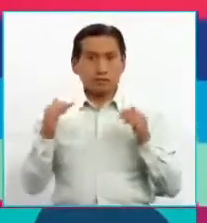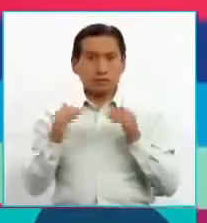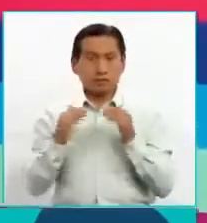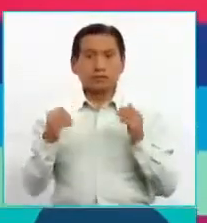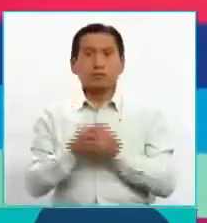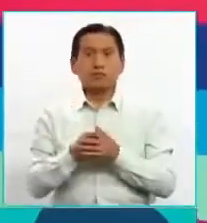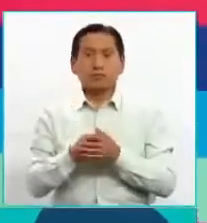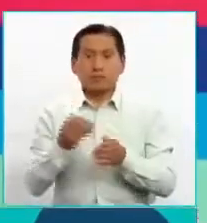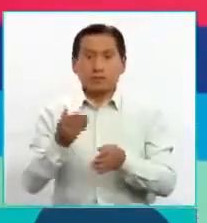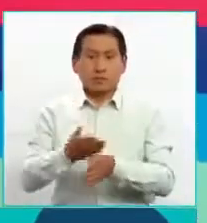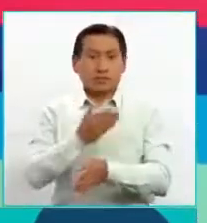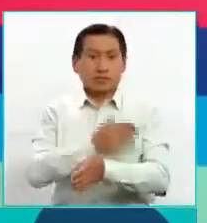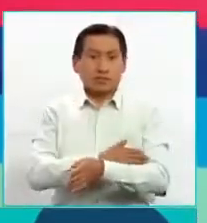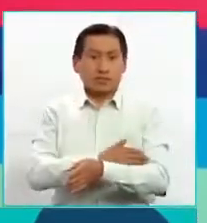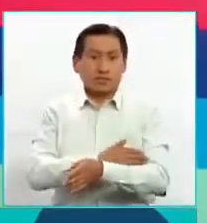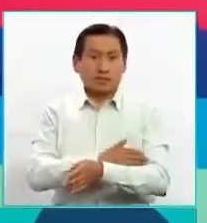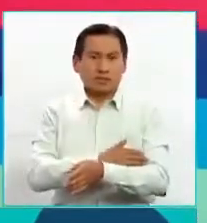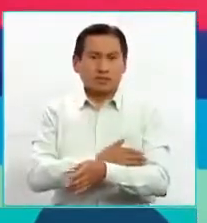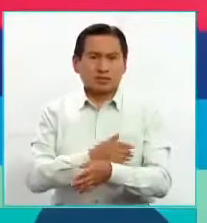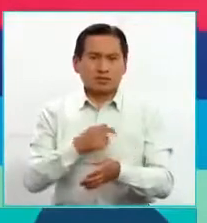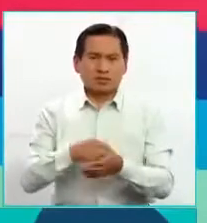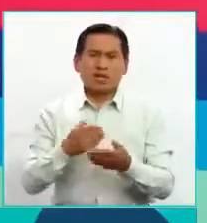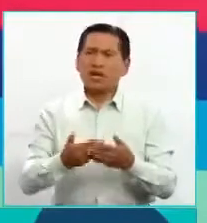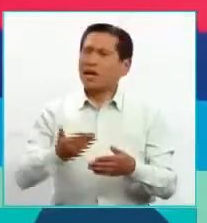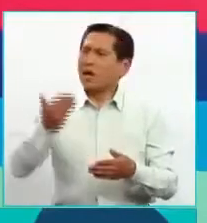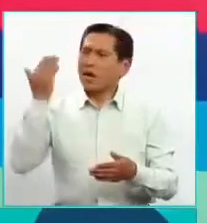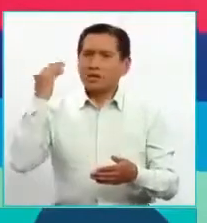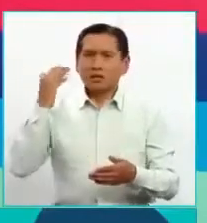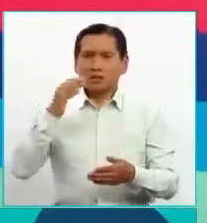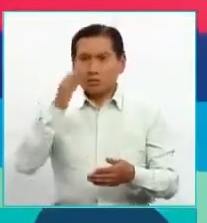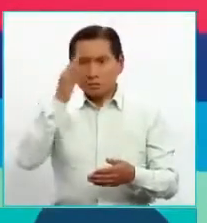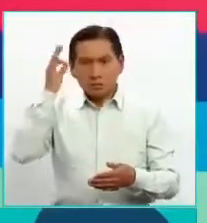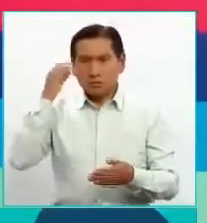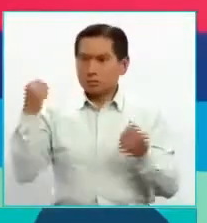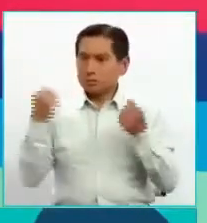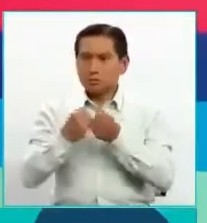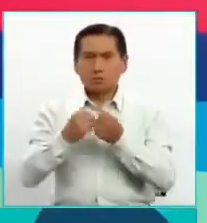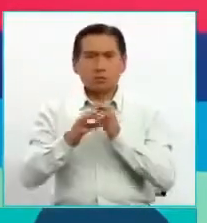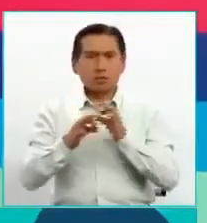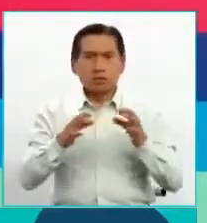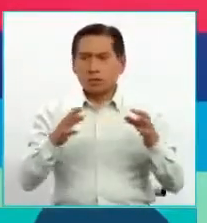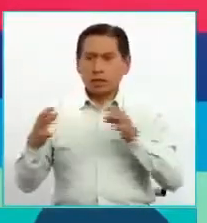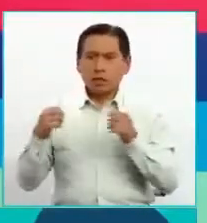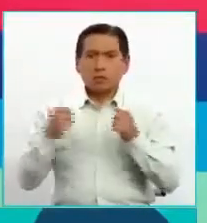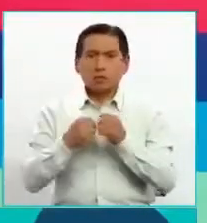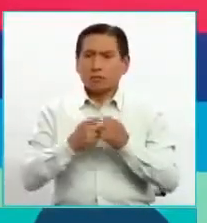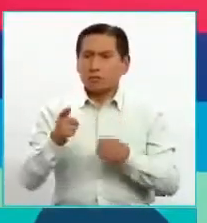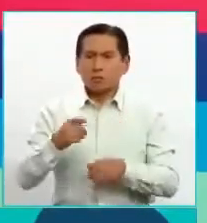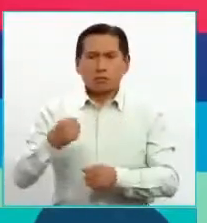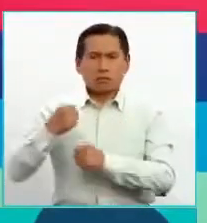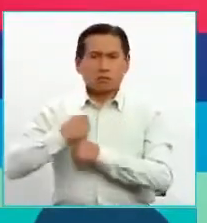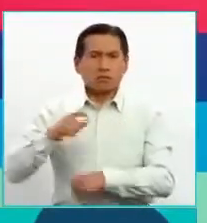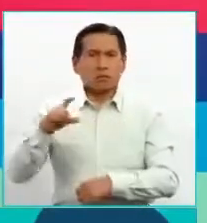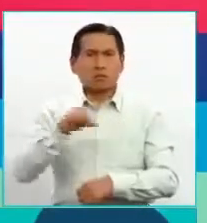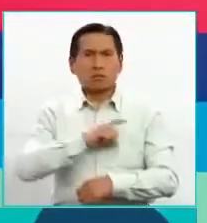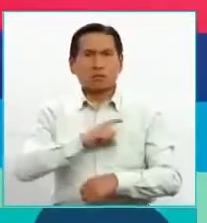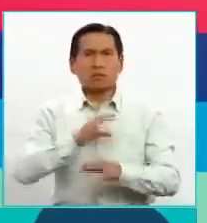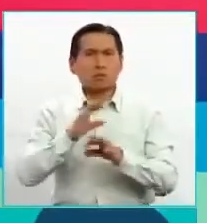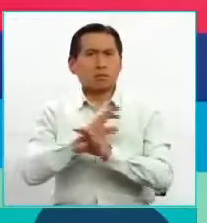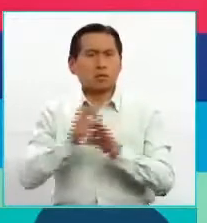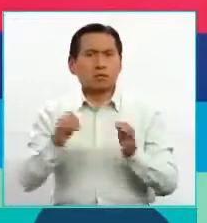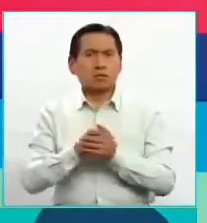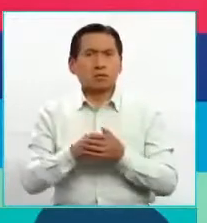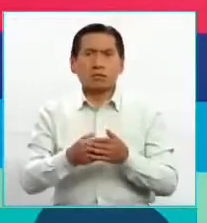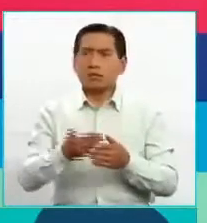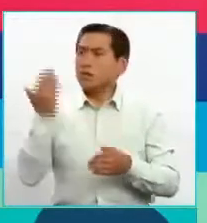Antes de la colonia, nuestros pueblos vivían en paz, no había violencia, no había militares, no había policías. Entonces, llegaron